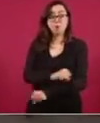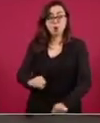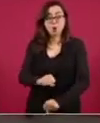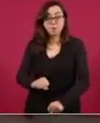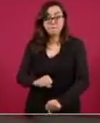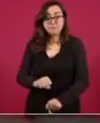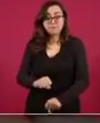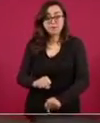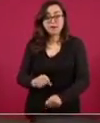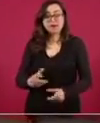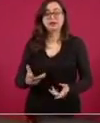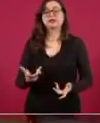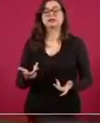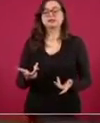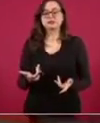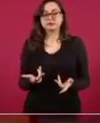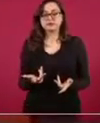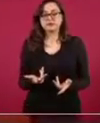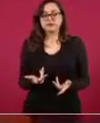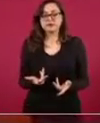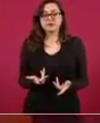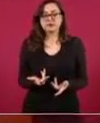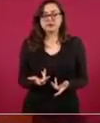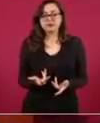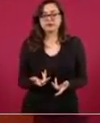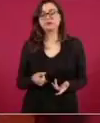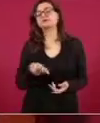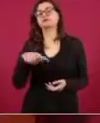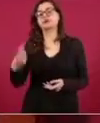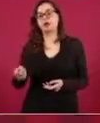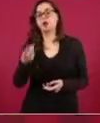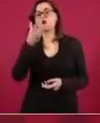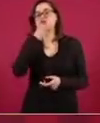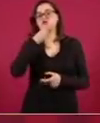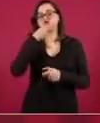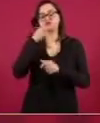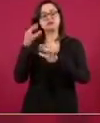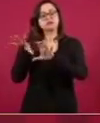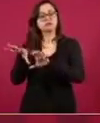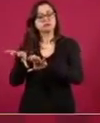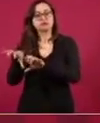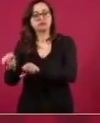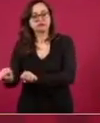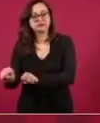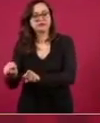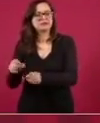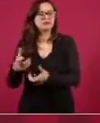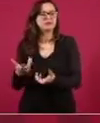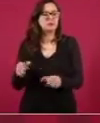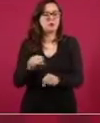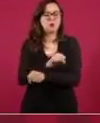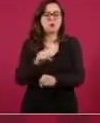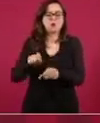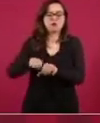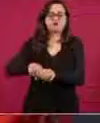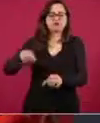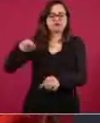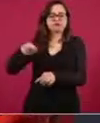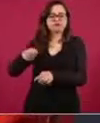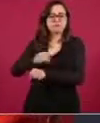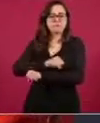se entregó el señor de la granada. Hubo un muerto,